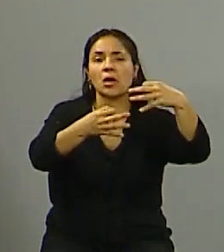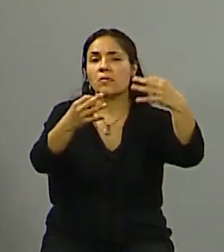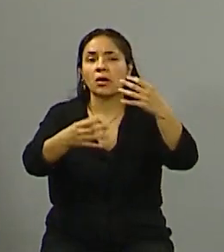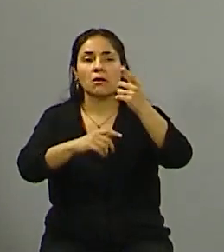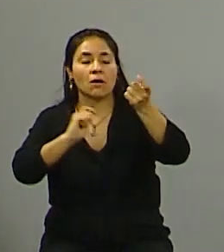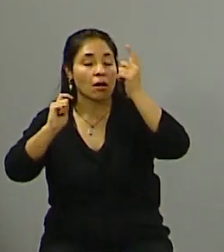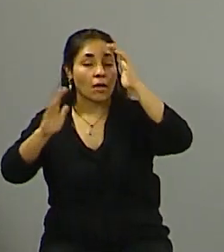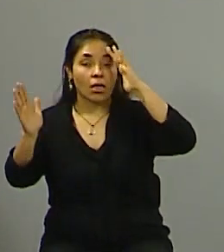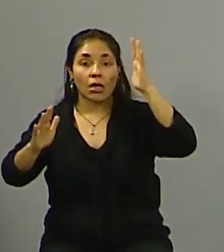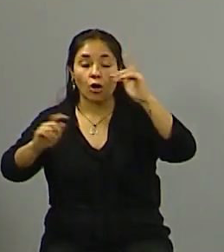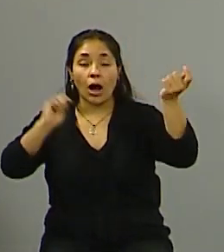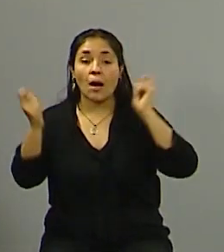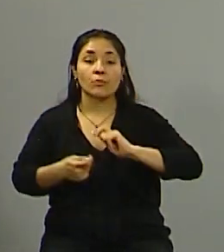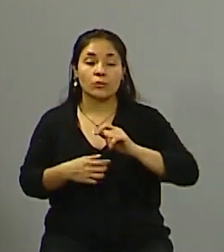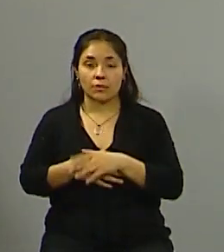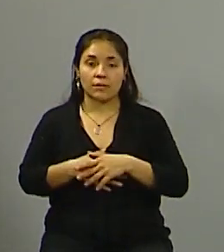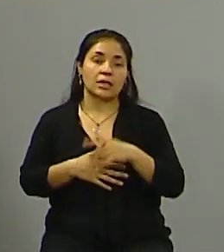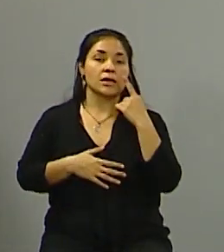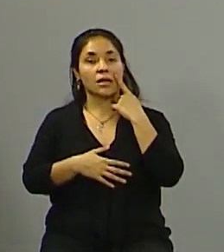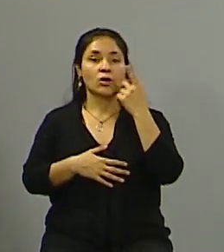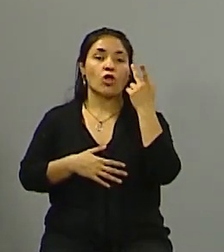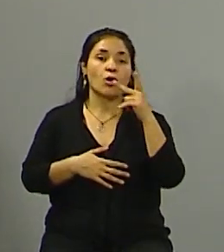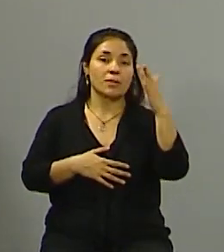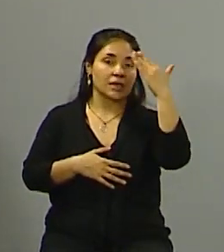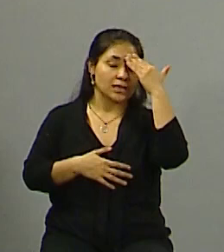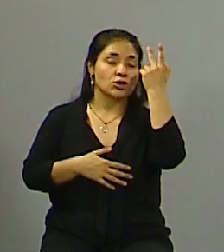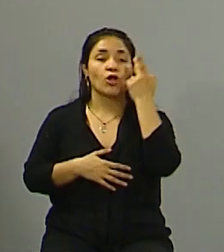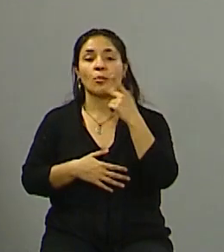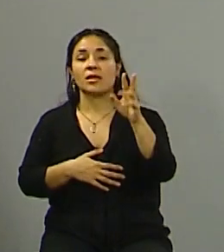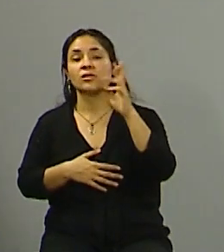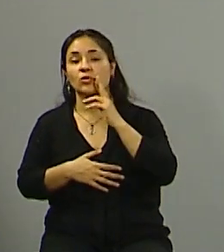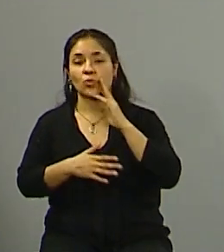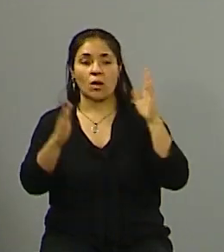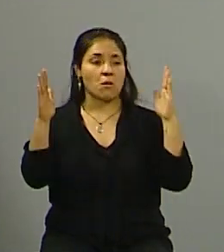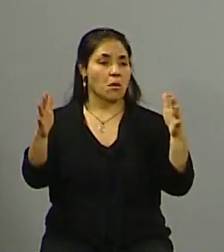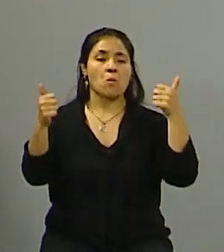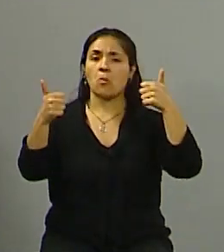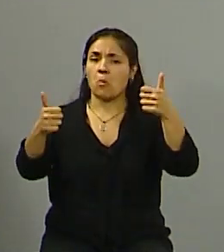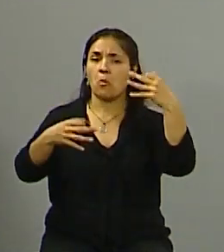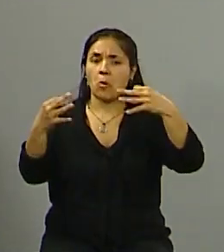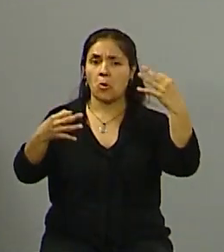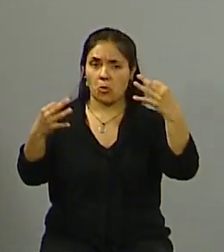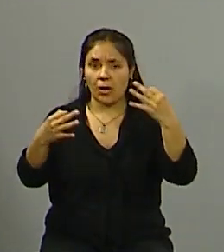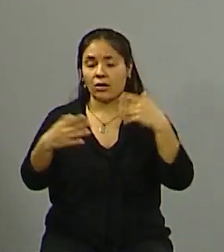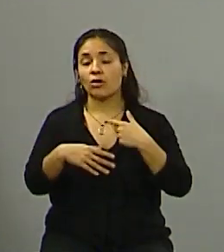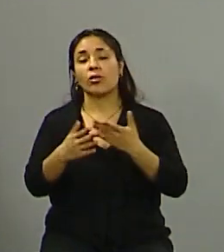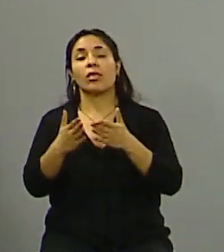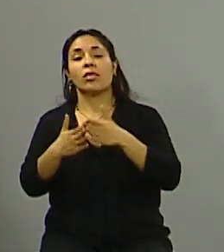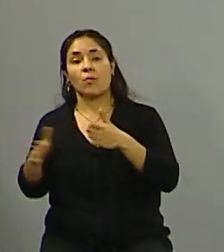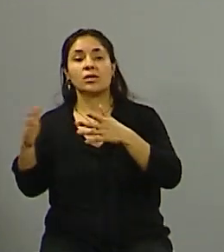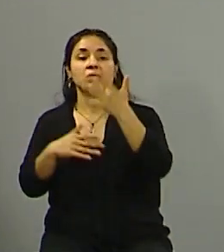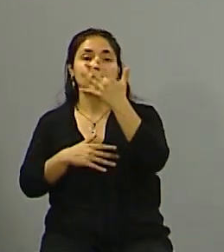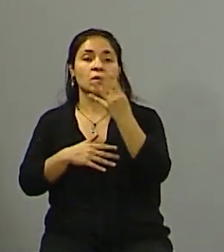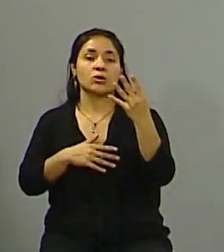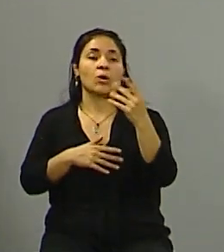yo siempre digo que la intendencia del 2015 al 2019 fue muy buena y de hecho se ratificó en números sacó el 54,8